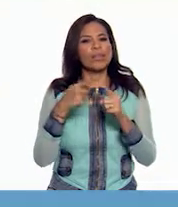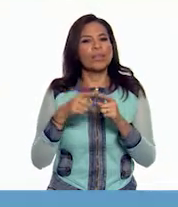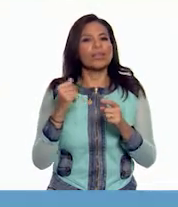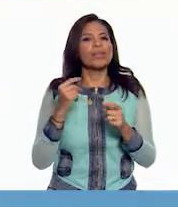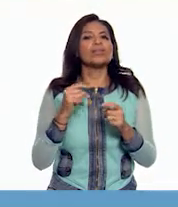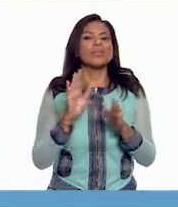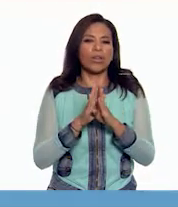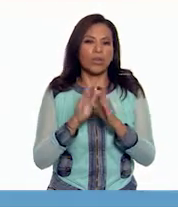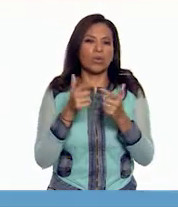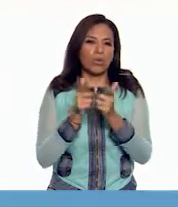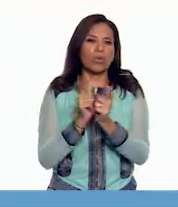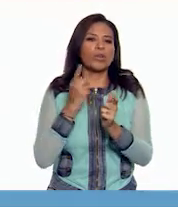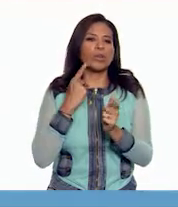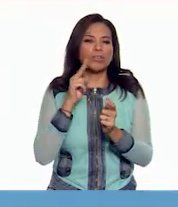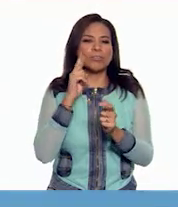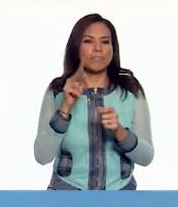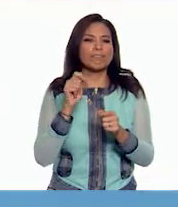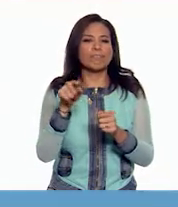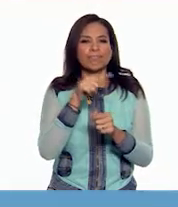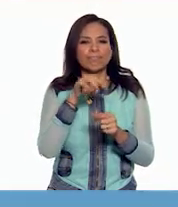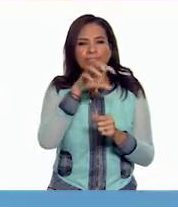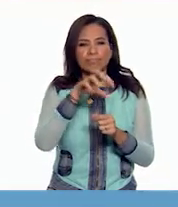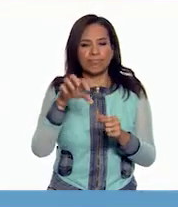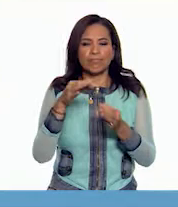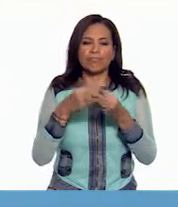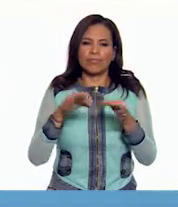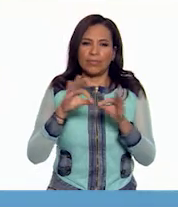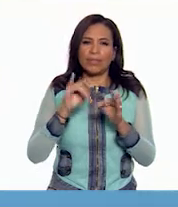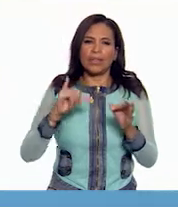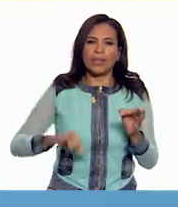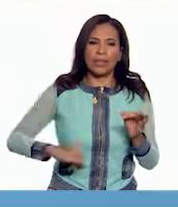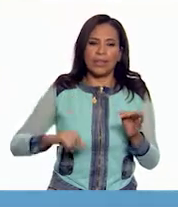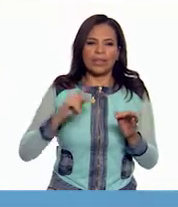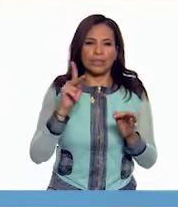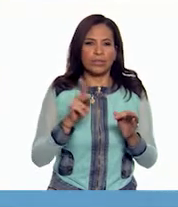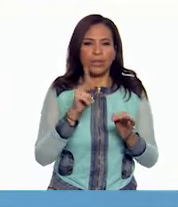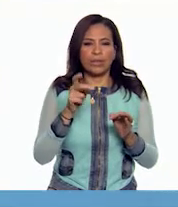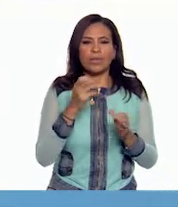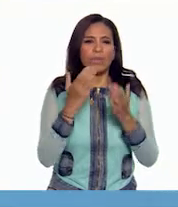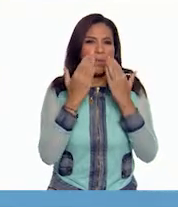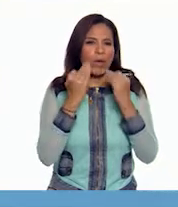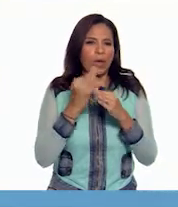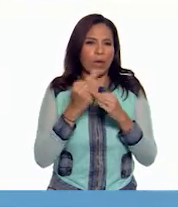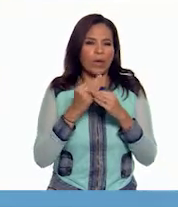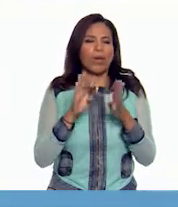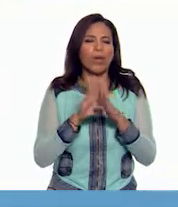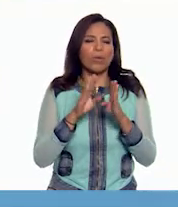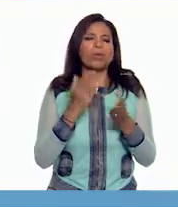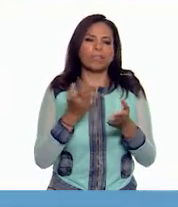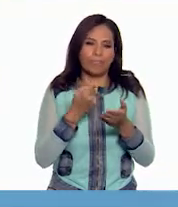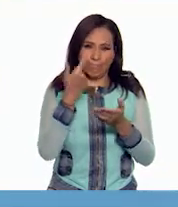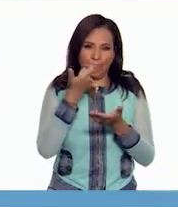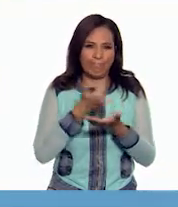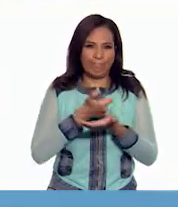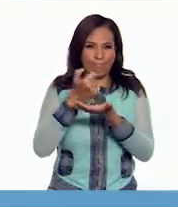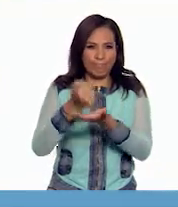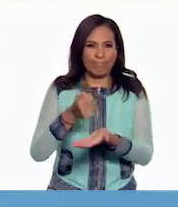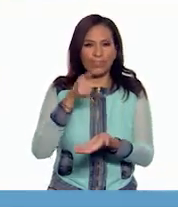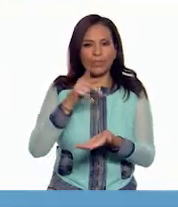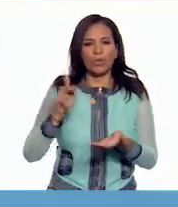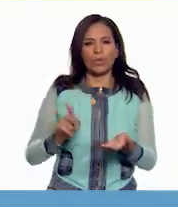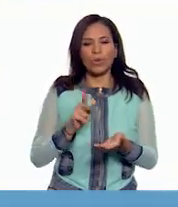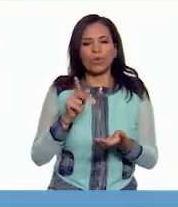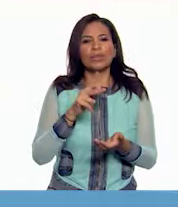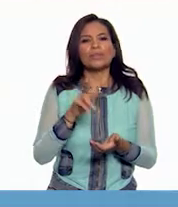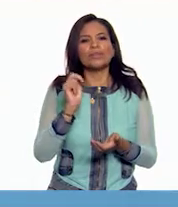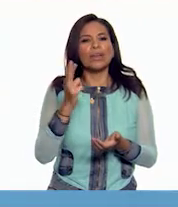calificándolos como entidades de interés público. Hasta ese momento, no había financiamiento público. Los medios de comunicación